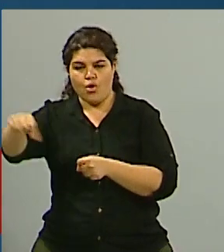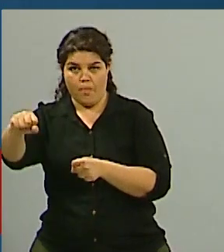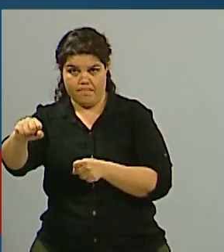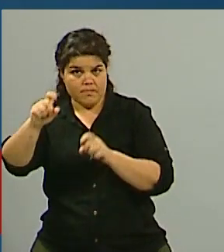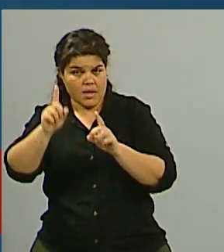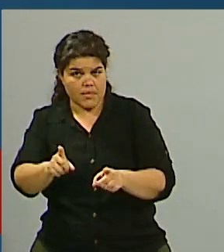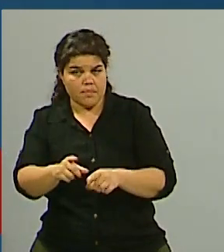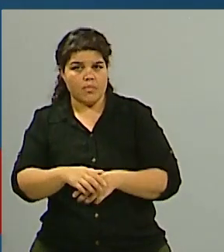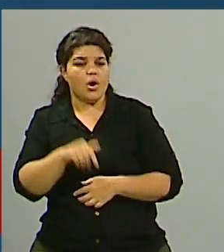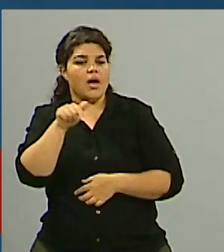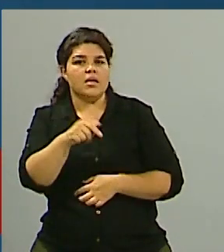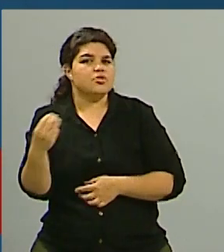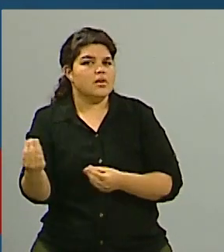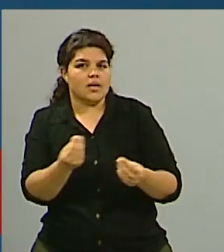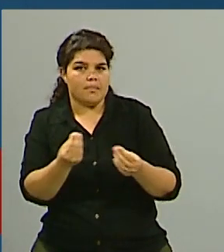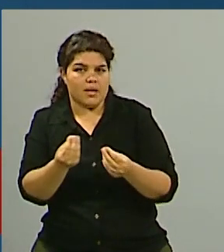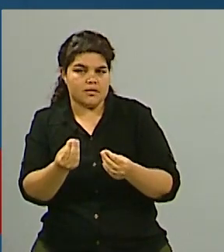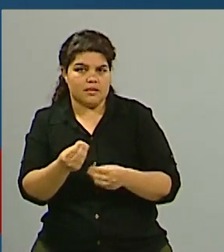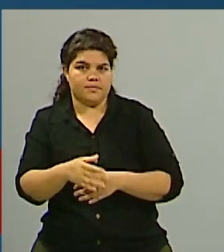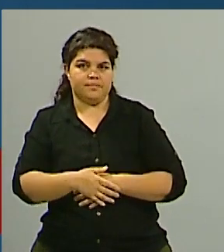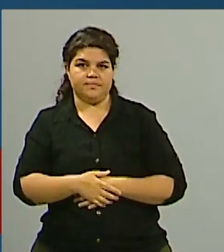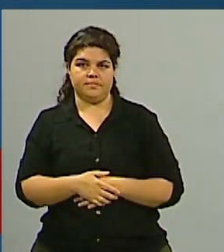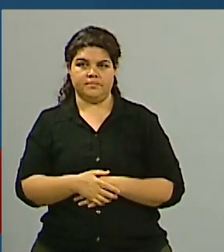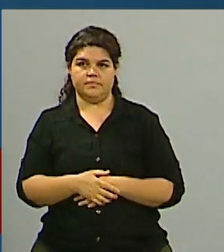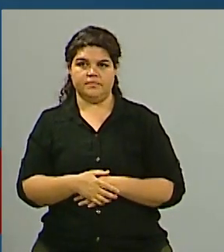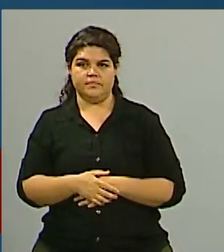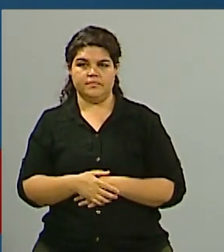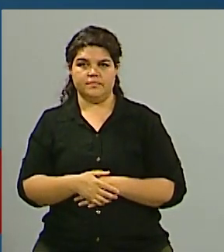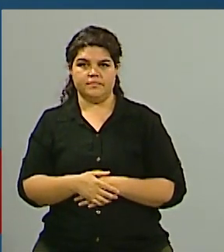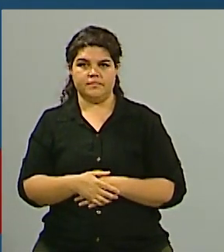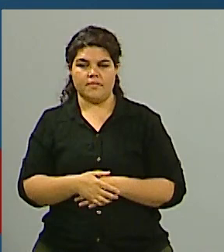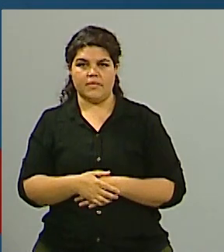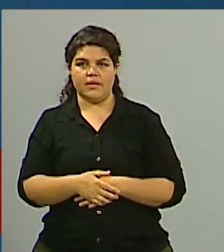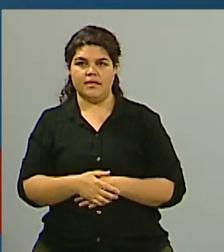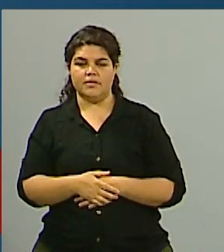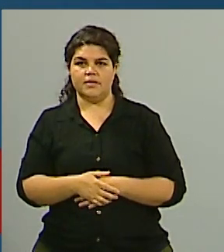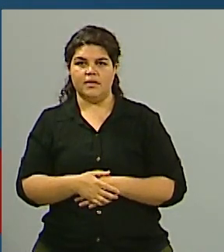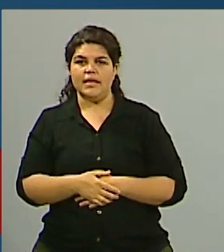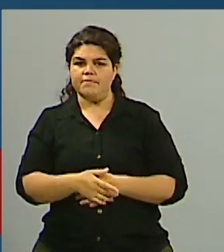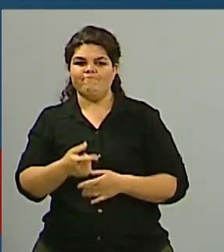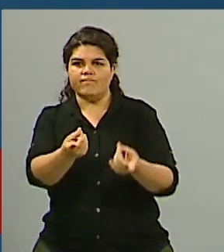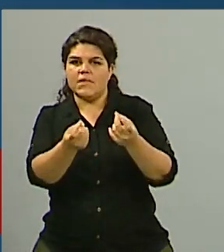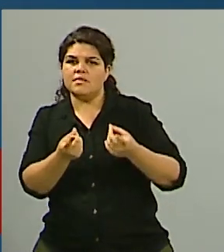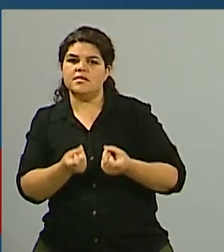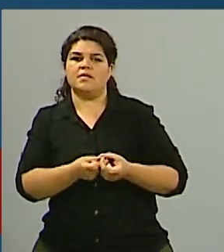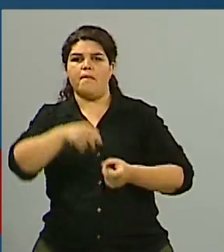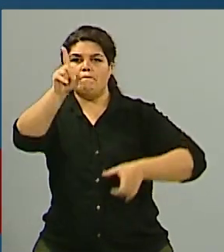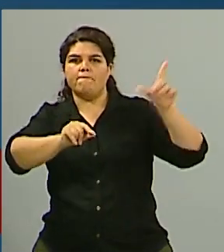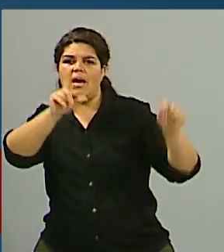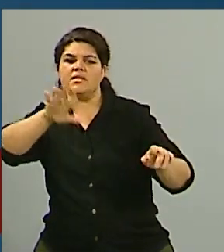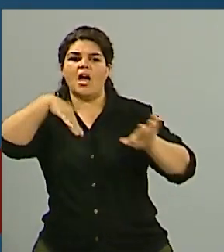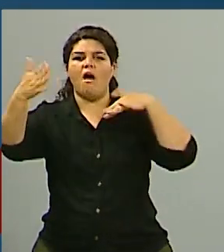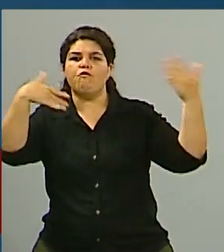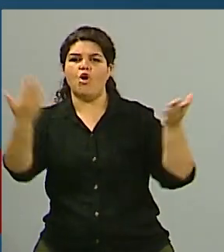través de las Naciones Unidas, la que busca crear condiciones para que esta disputa de soberanía